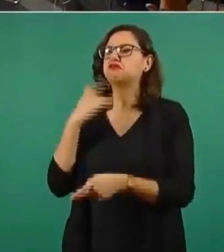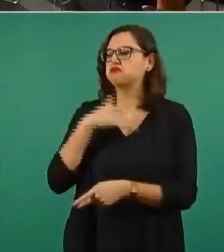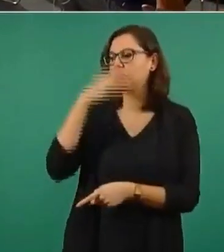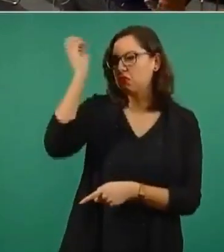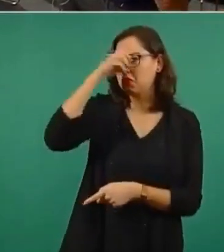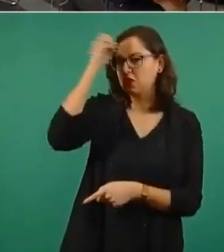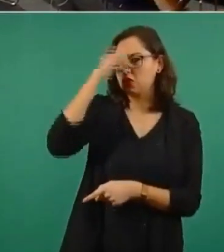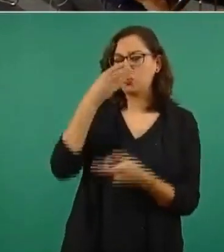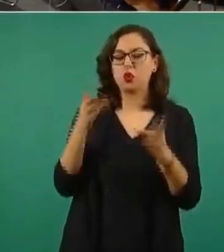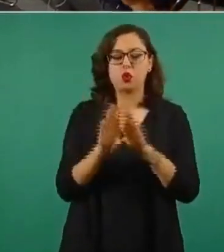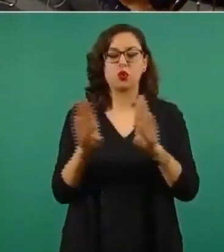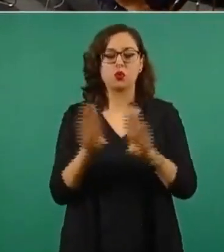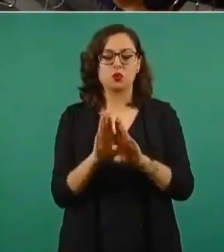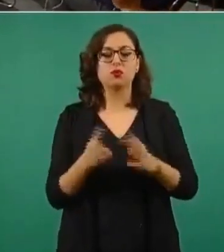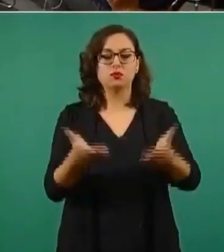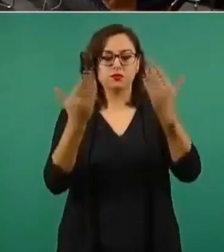litio. Gracias, presidente. Pasando al siguiente...